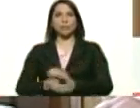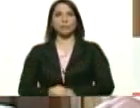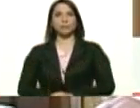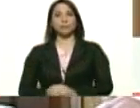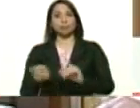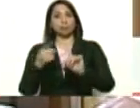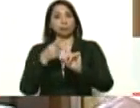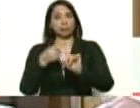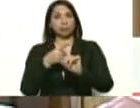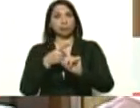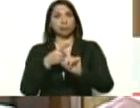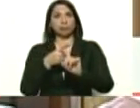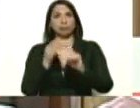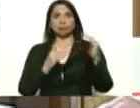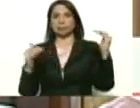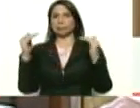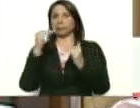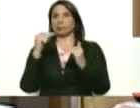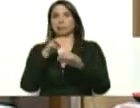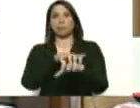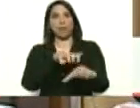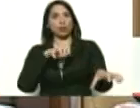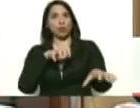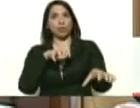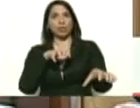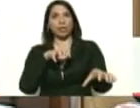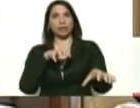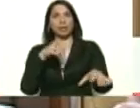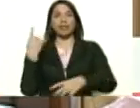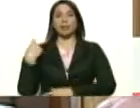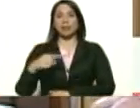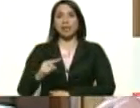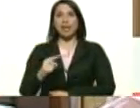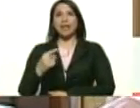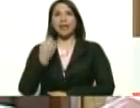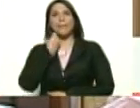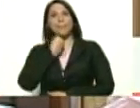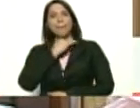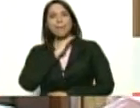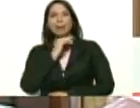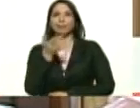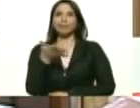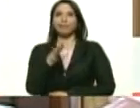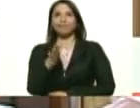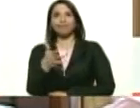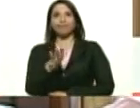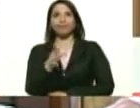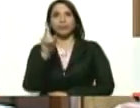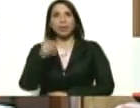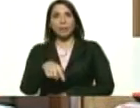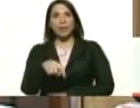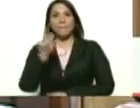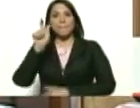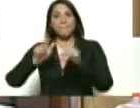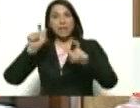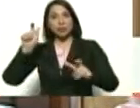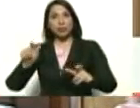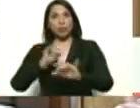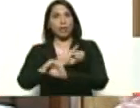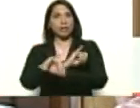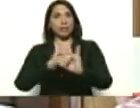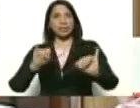recuperados, es mayoría de los pacientes que tienen síntomas leves, así como pacientes que están